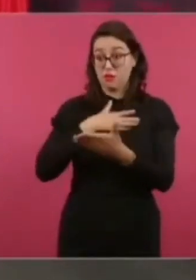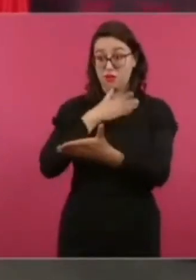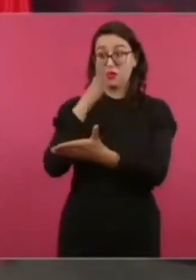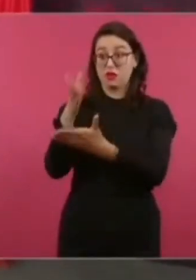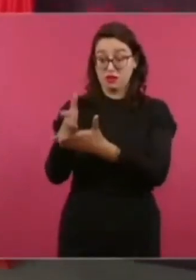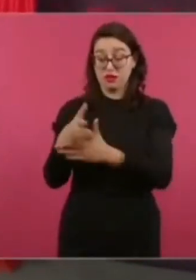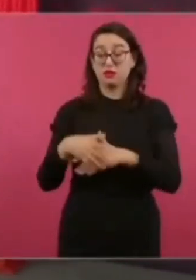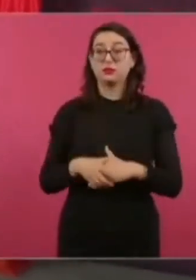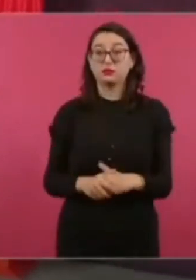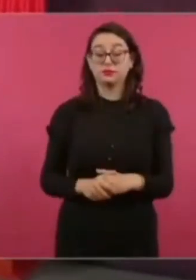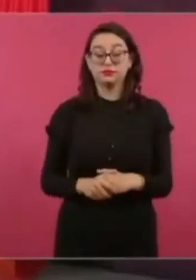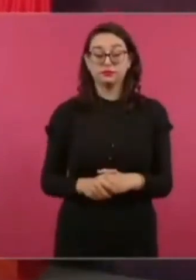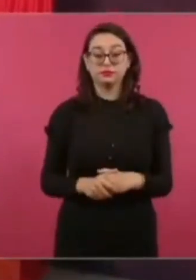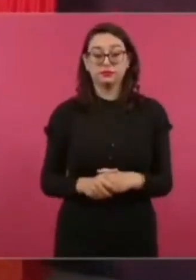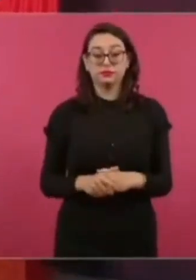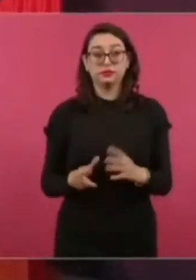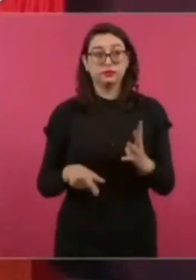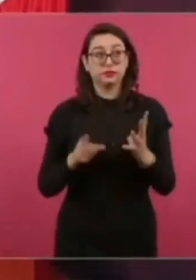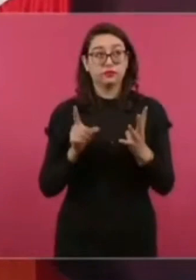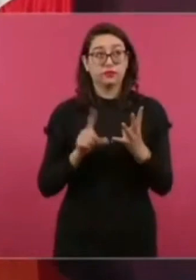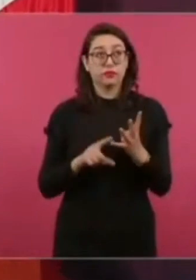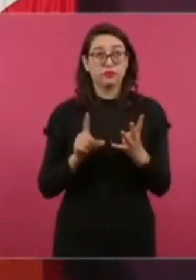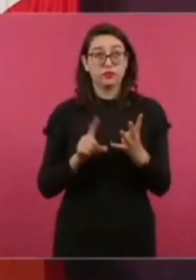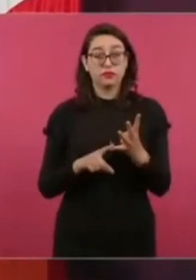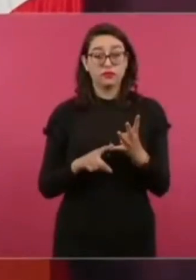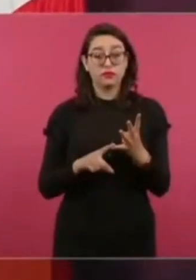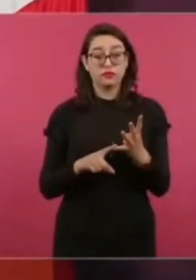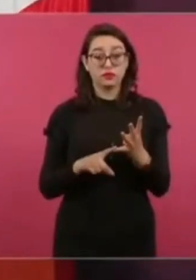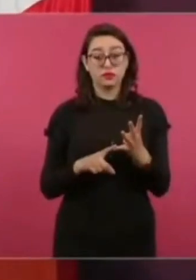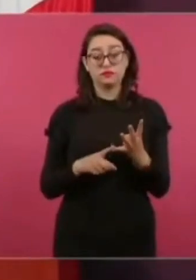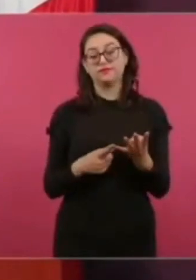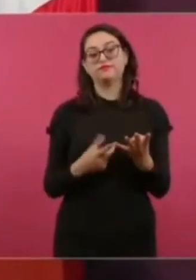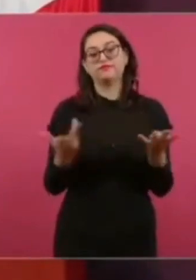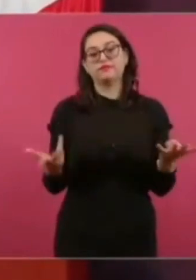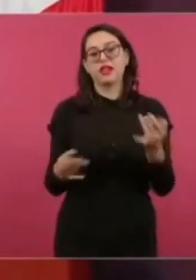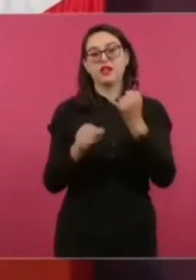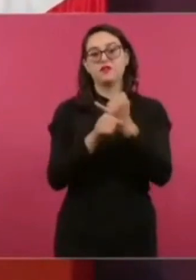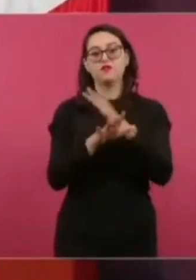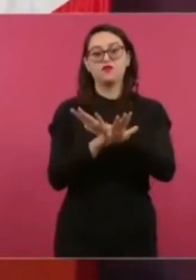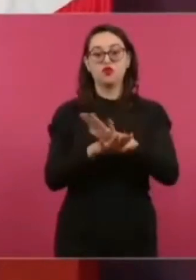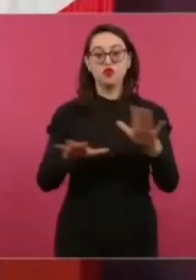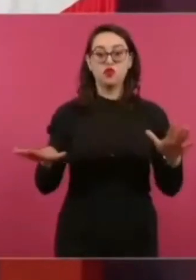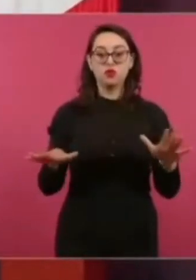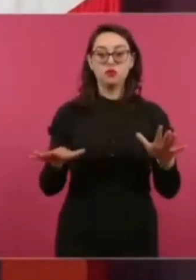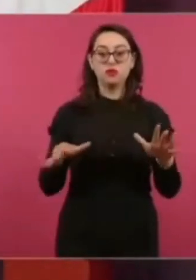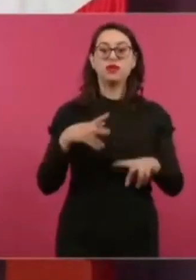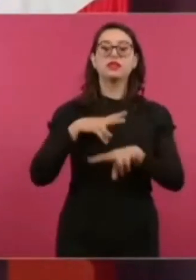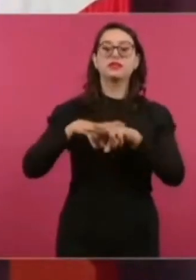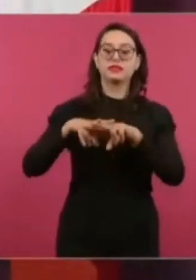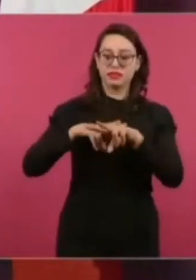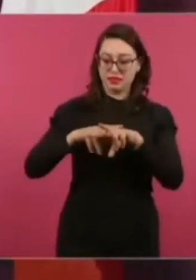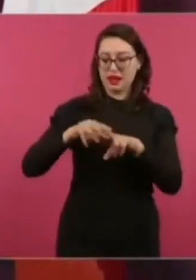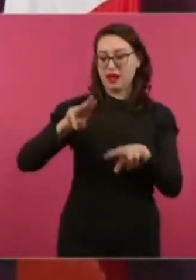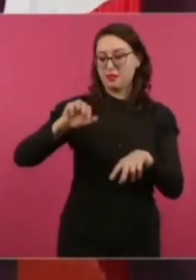Oaxaca. Y luego ya es el informe y también Tren Maya.